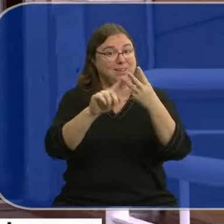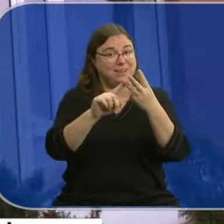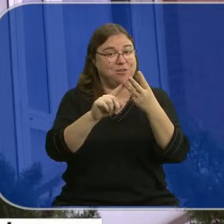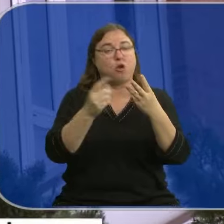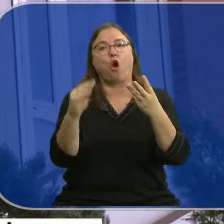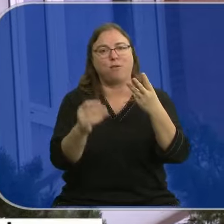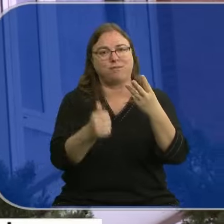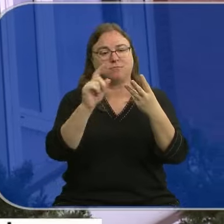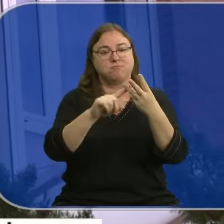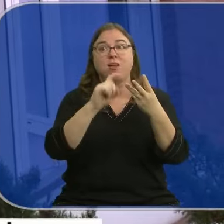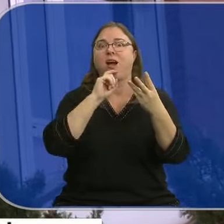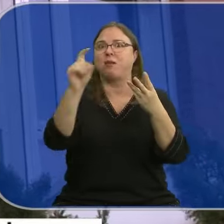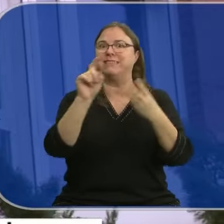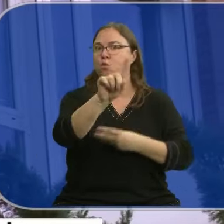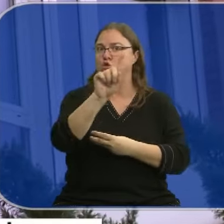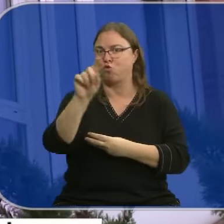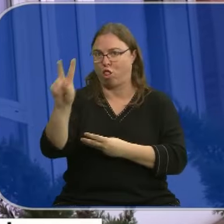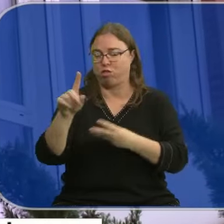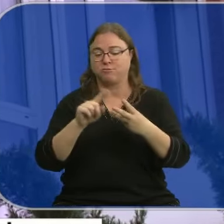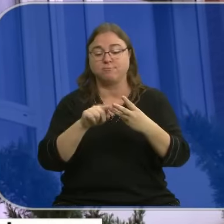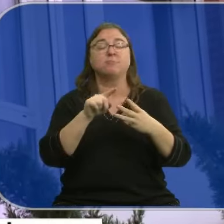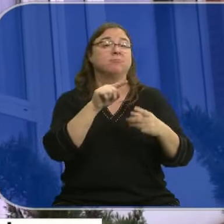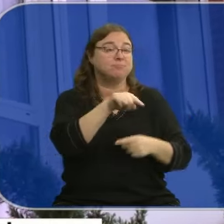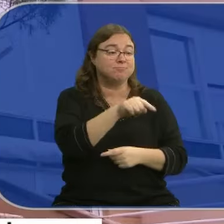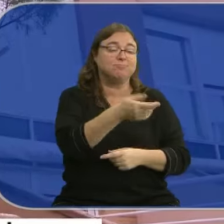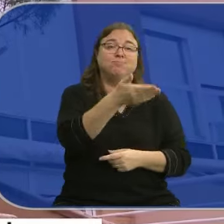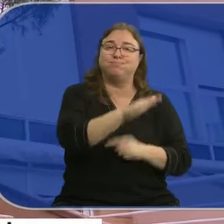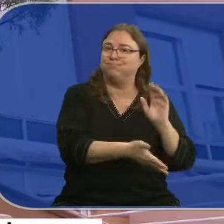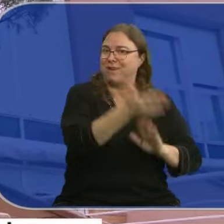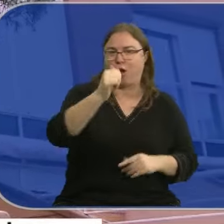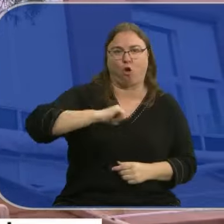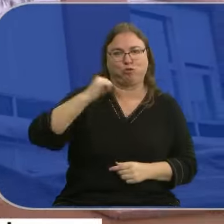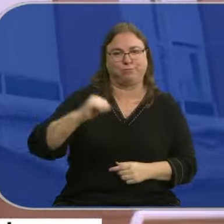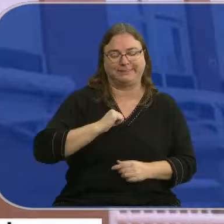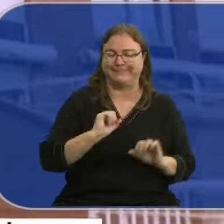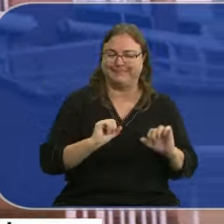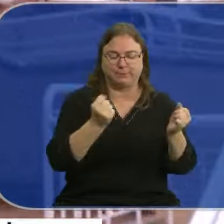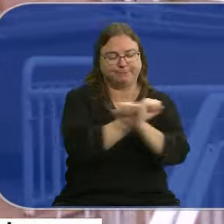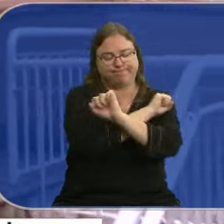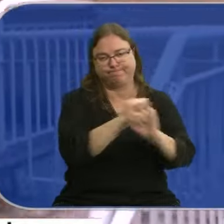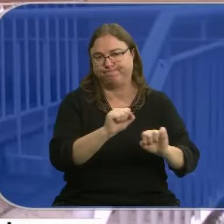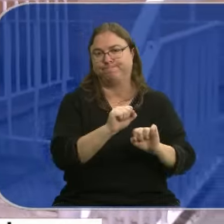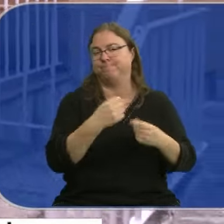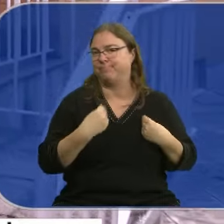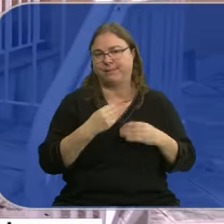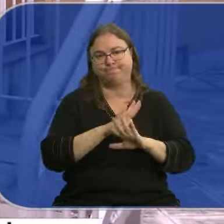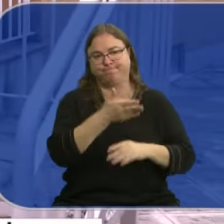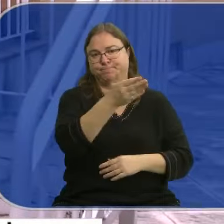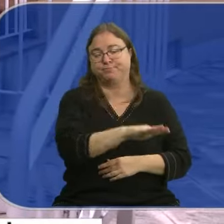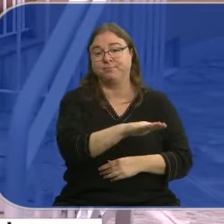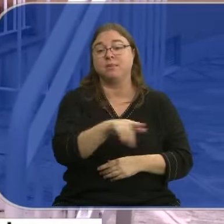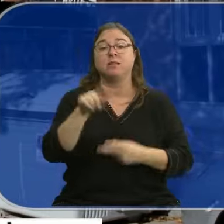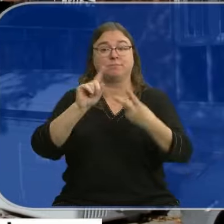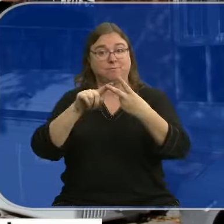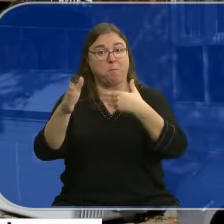domicilio que ellos es quien ha avisado al 112. La víctima ha sido trasladada al hospital pero allí nada han podido hacer por salvar su vida. Mientras tanto